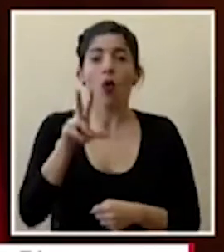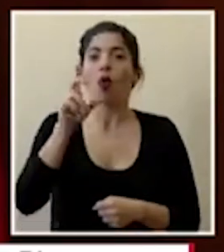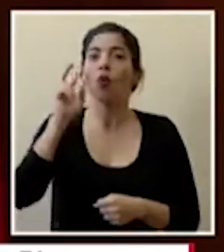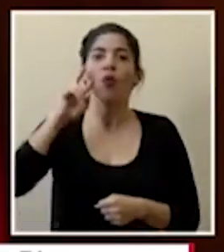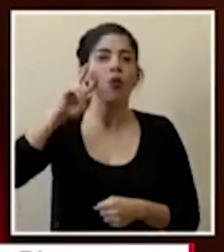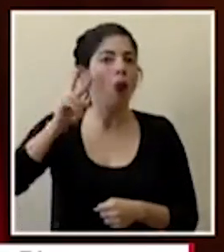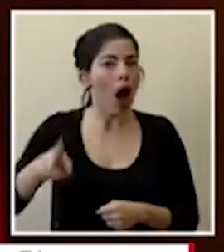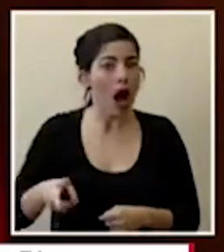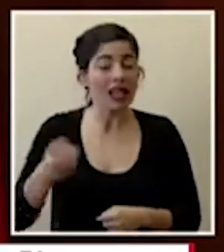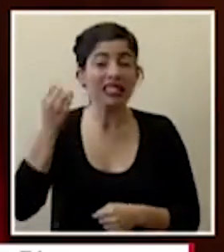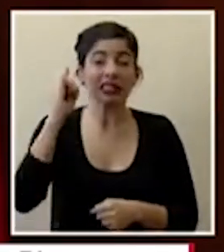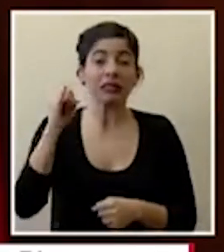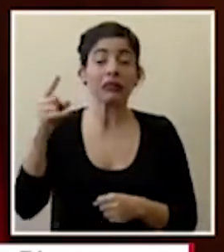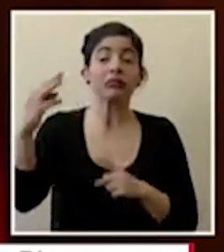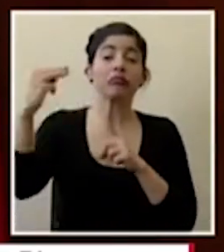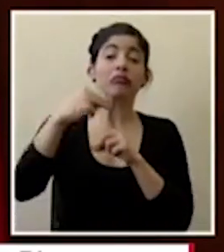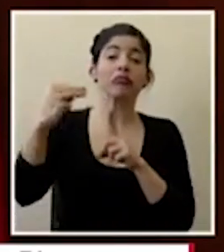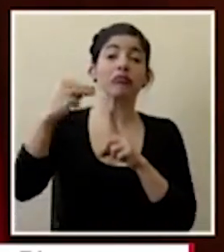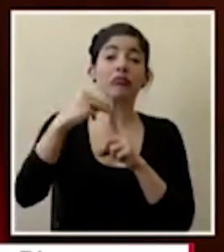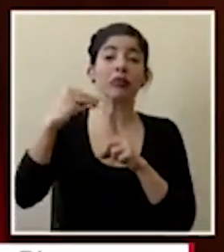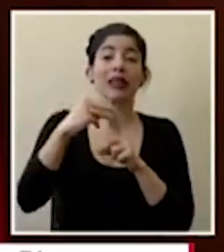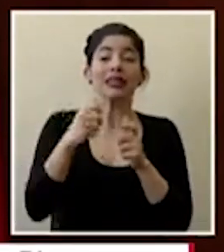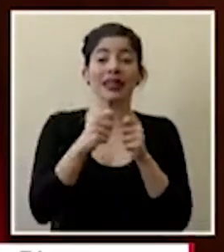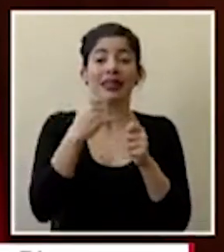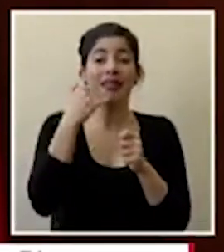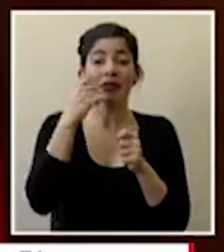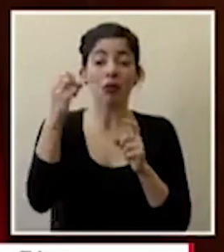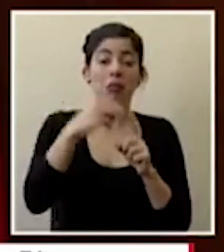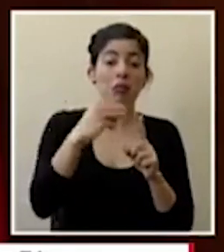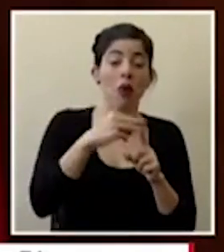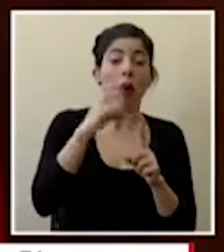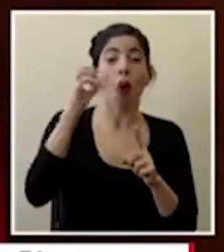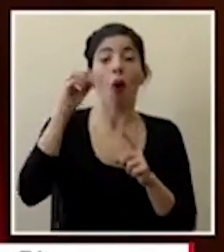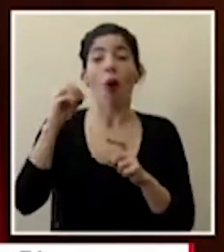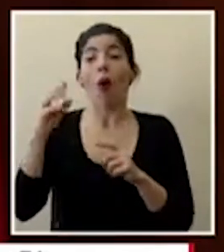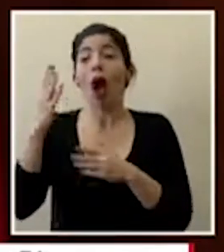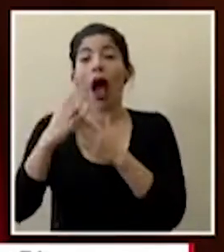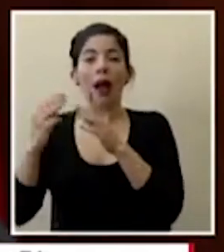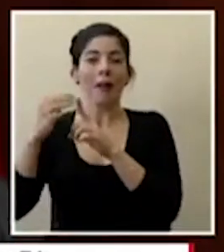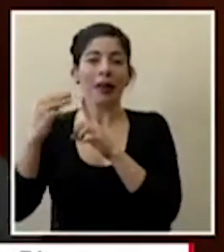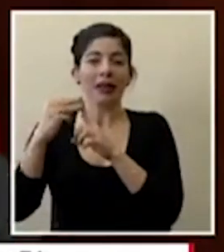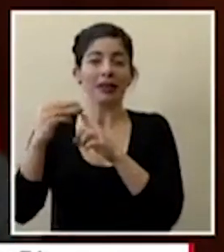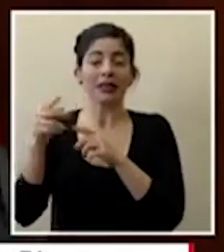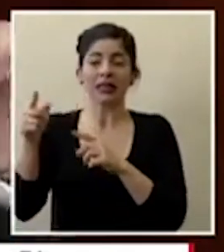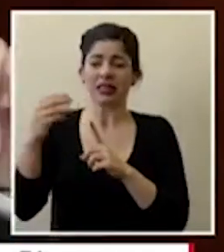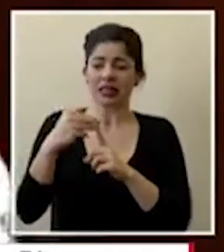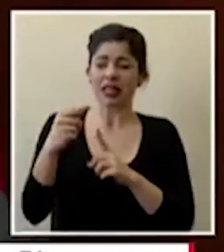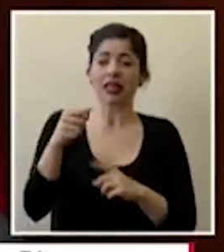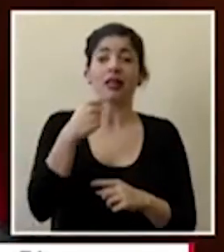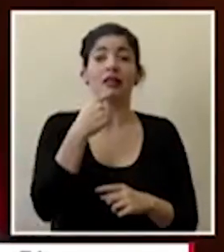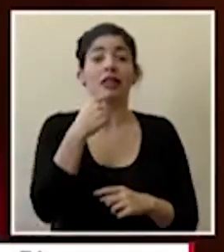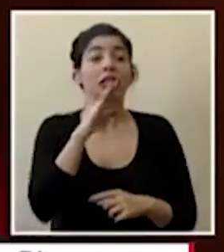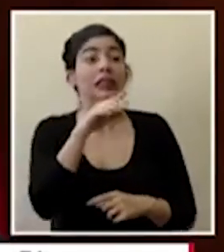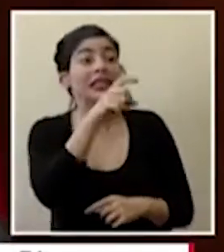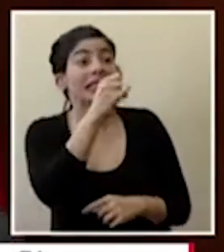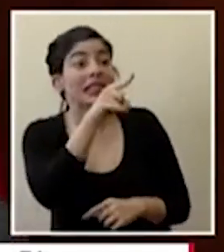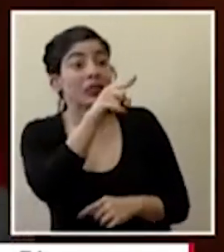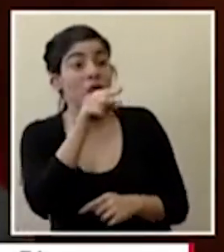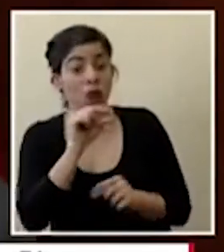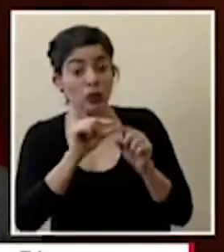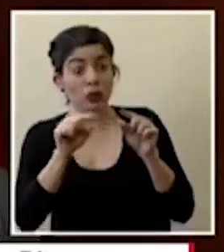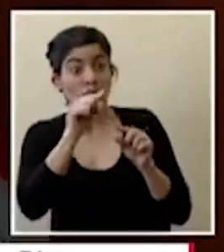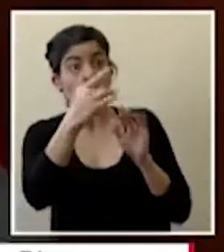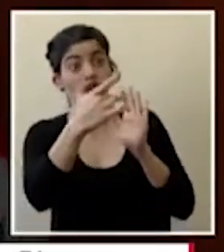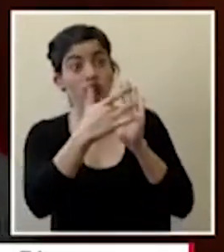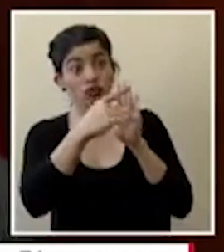caso a los mensajes que llegan por sms o por alguna plataforma de mensajería donde nos indica que entrando a un link vamos